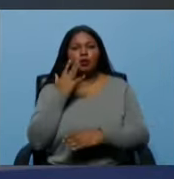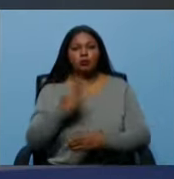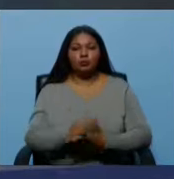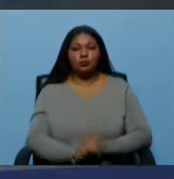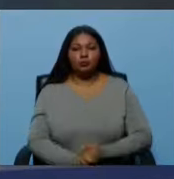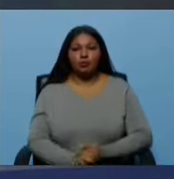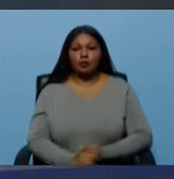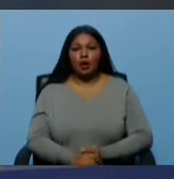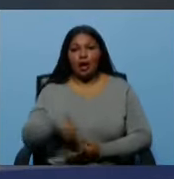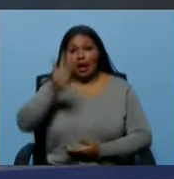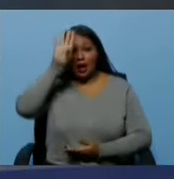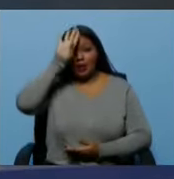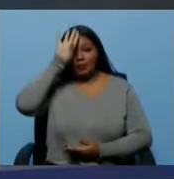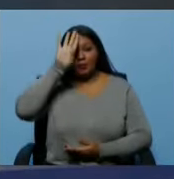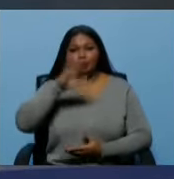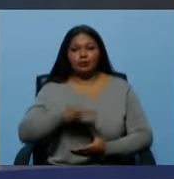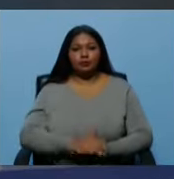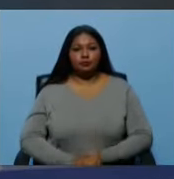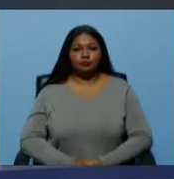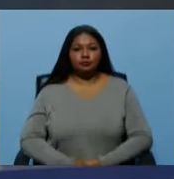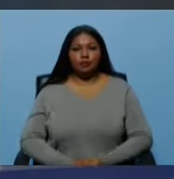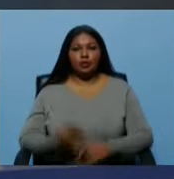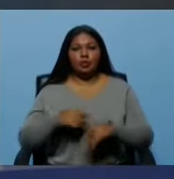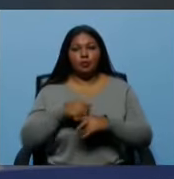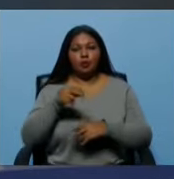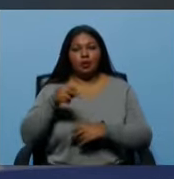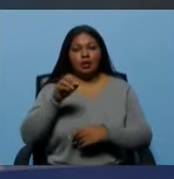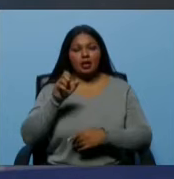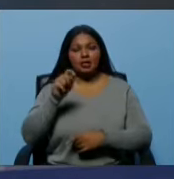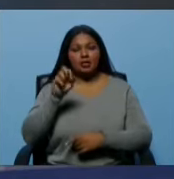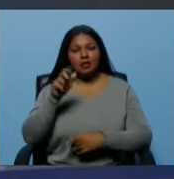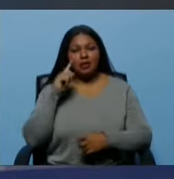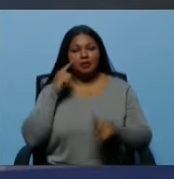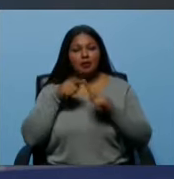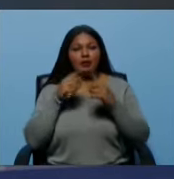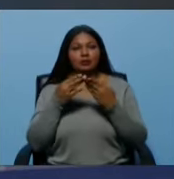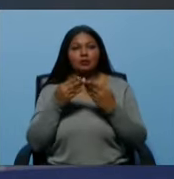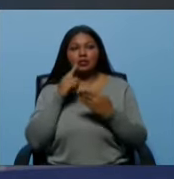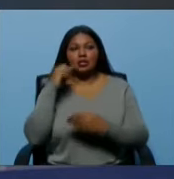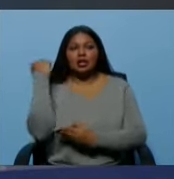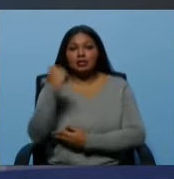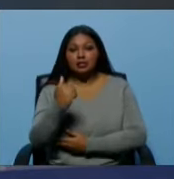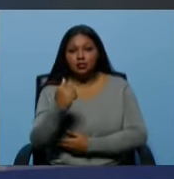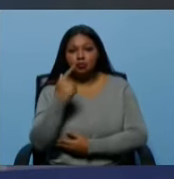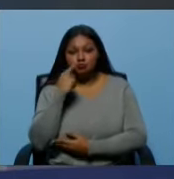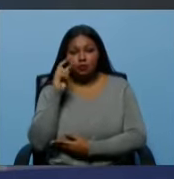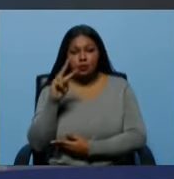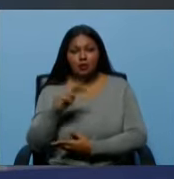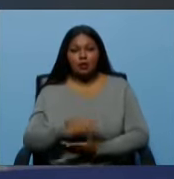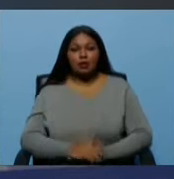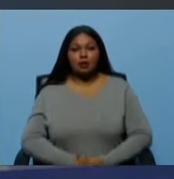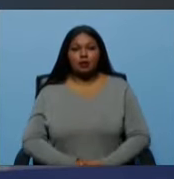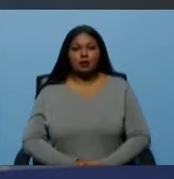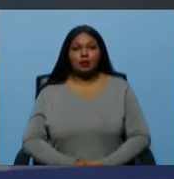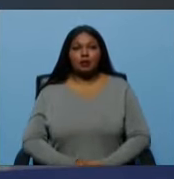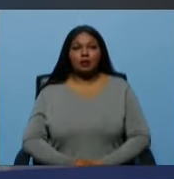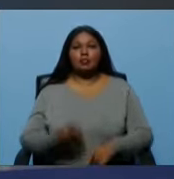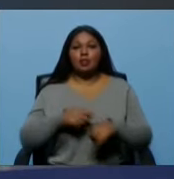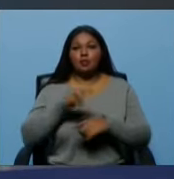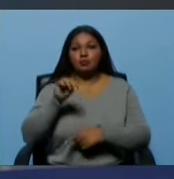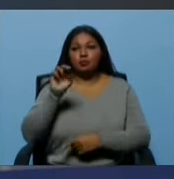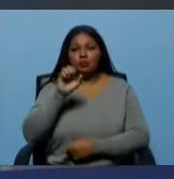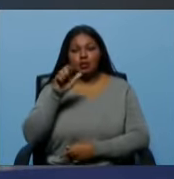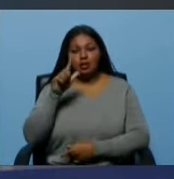Alemania, en la época de Hitler, no todos los alemanes eran asesinos. Ni en la época de Mussolini, todos los